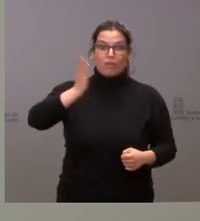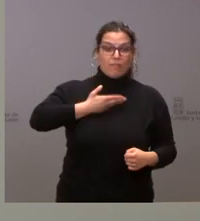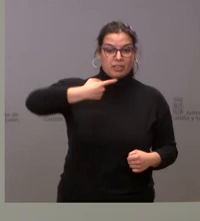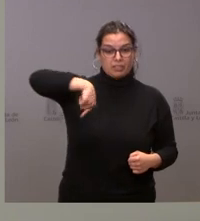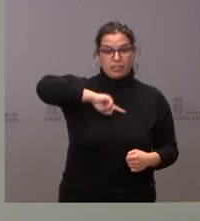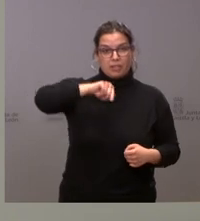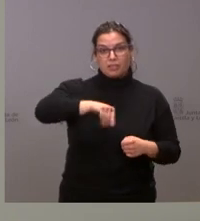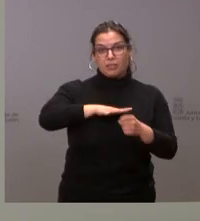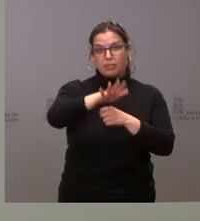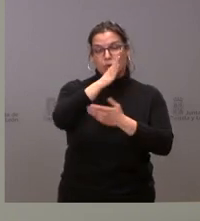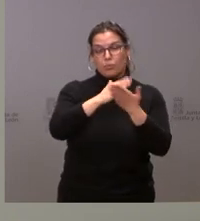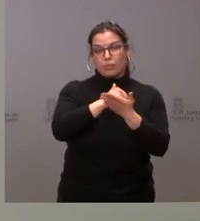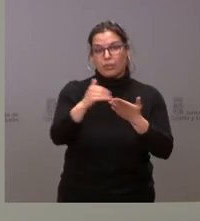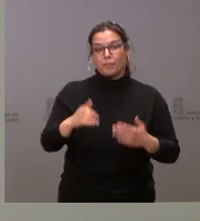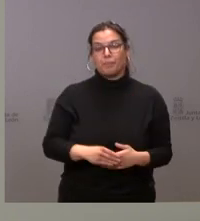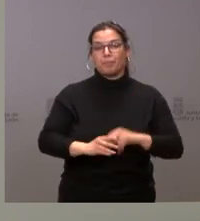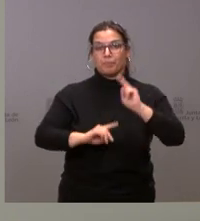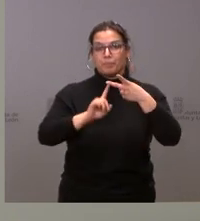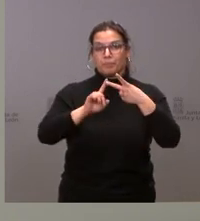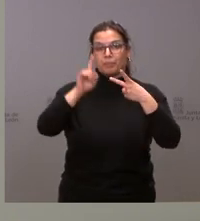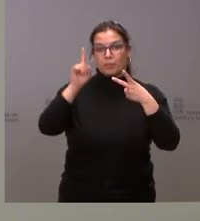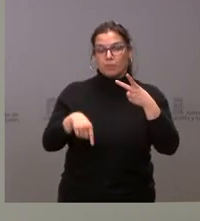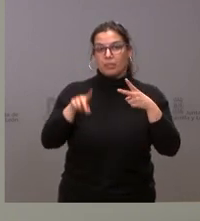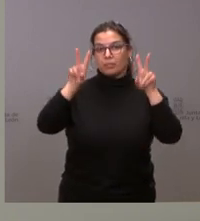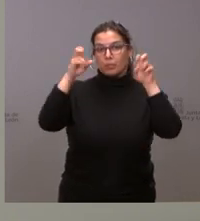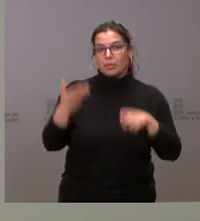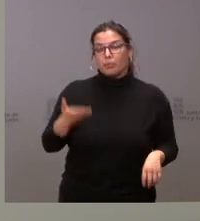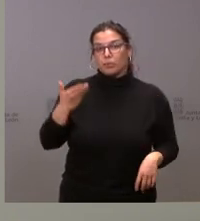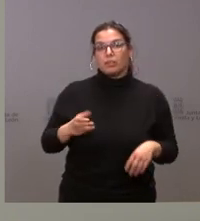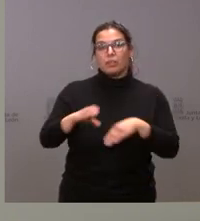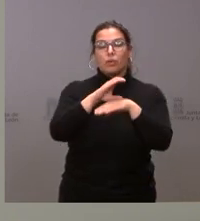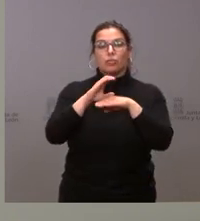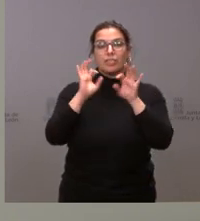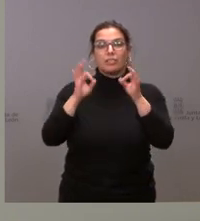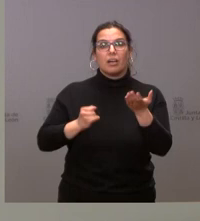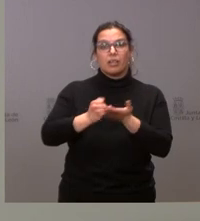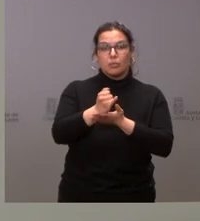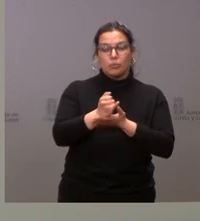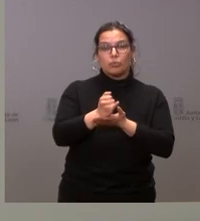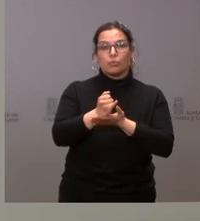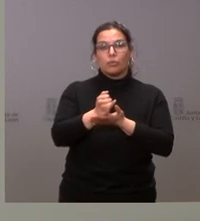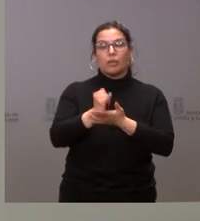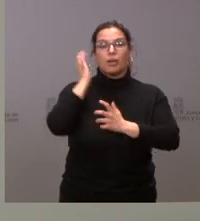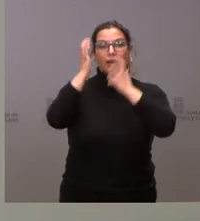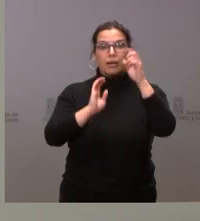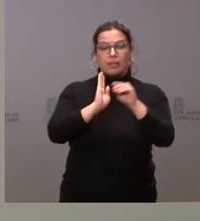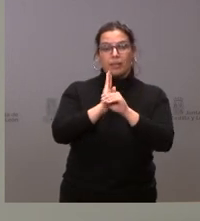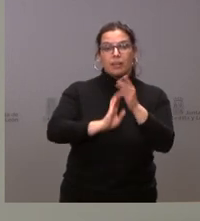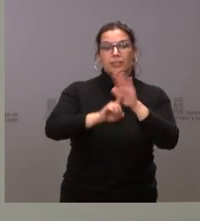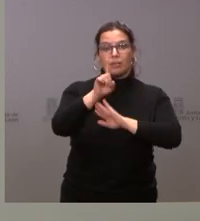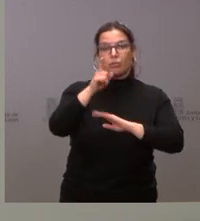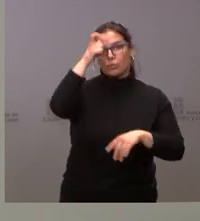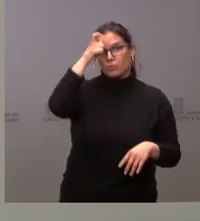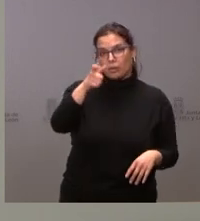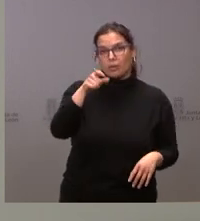la comunidad autónoma. En segundo lugar, también como asunto relevante, la Consejería de Agricultura, Ganadería y Desarrollo Rural ha